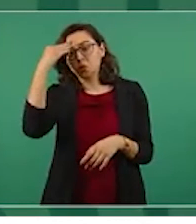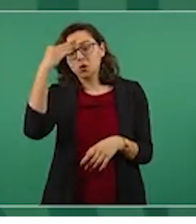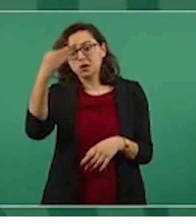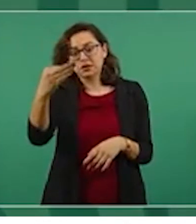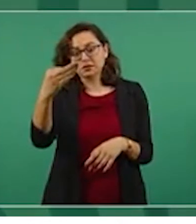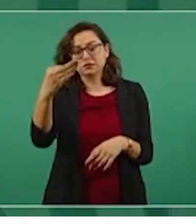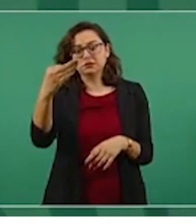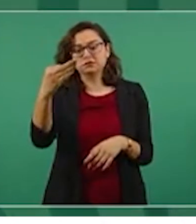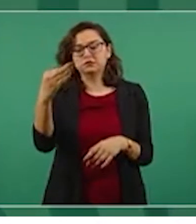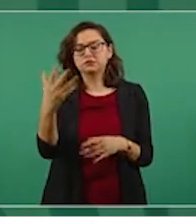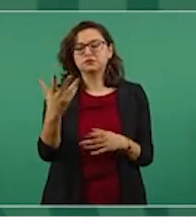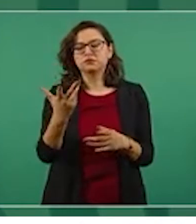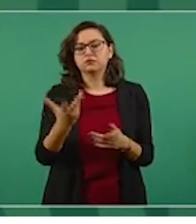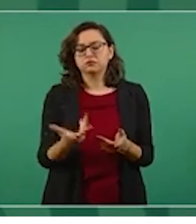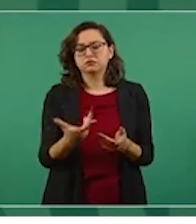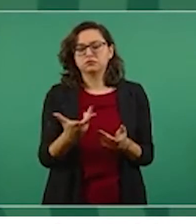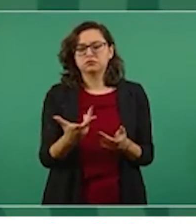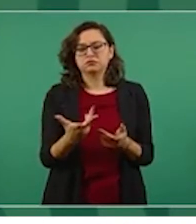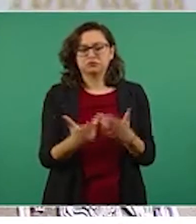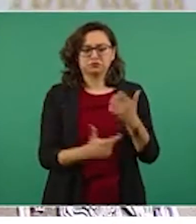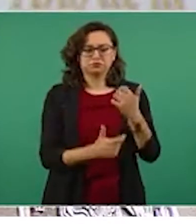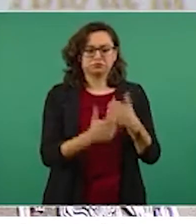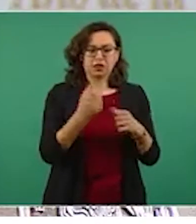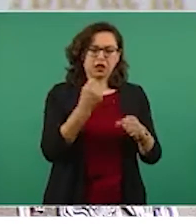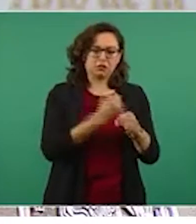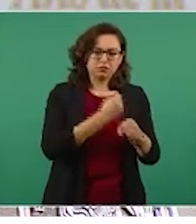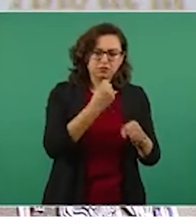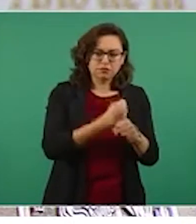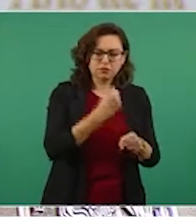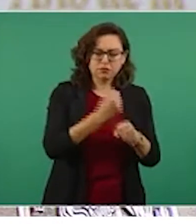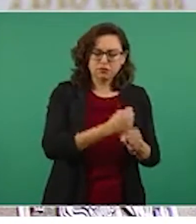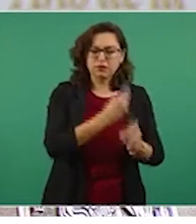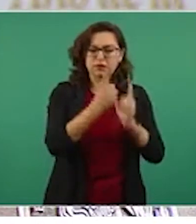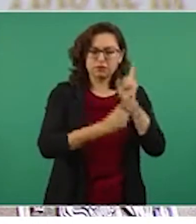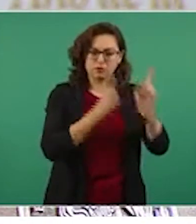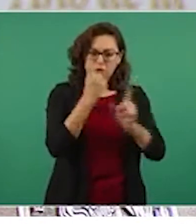están estudiando y practicando el deporte